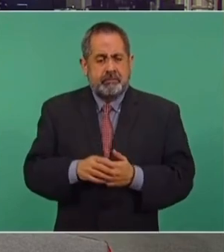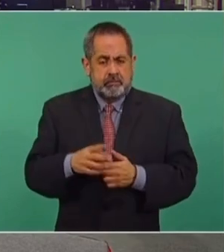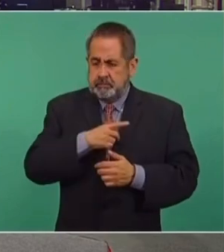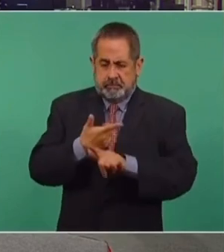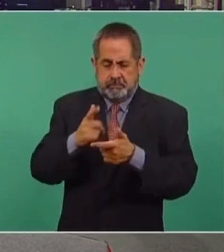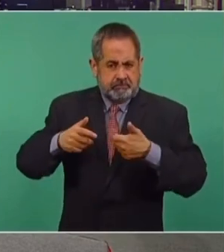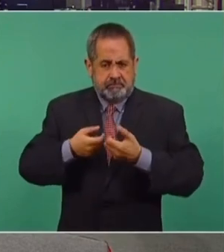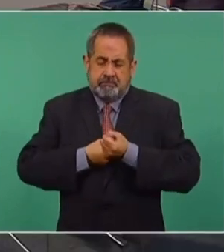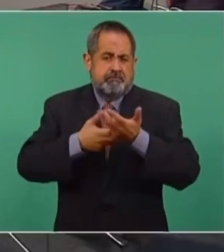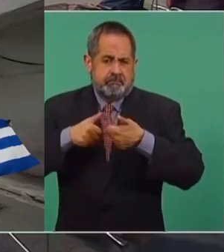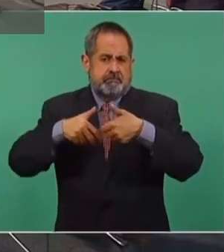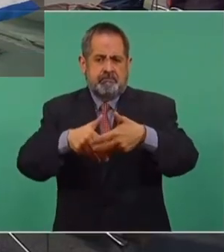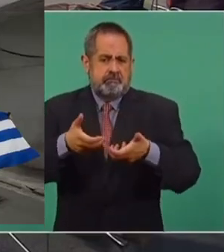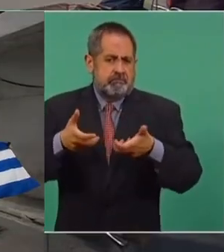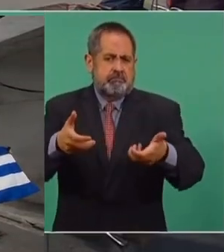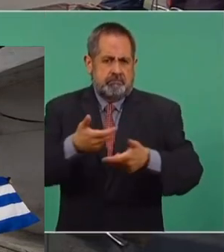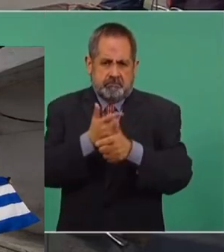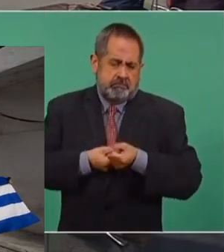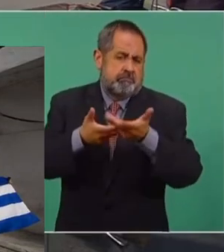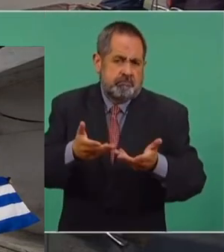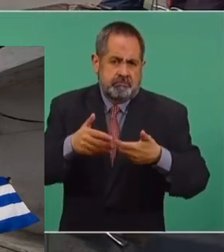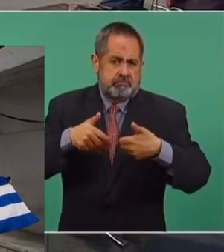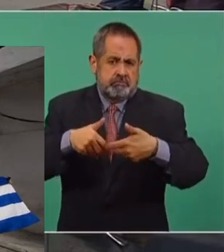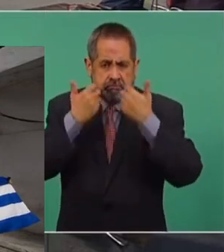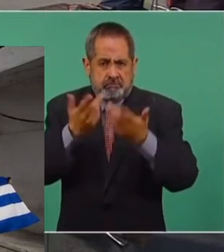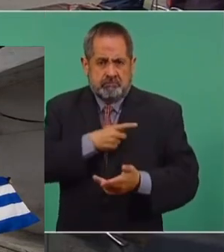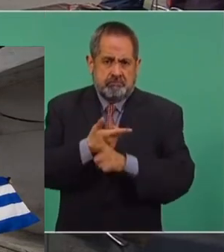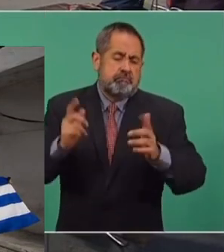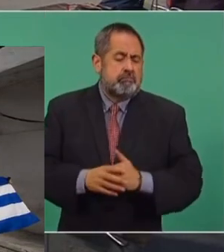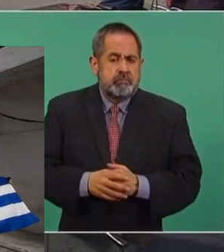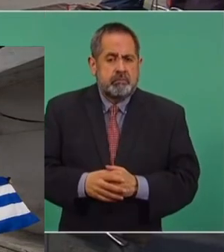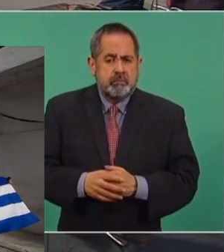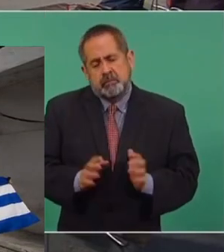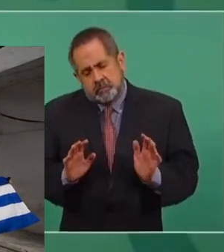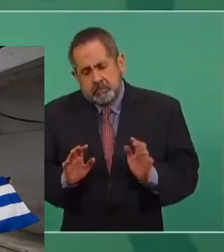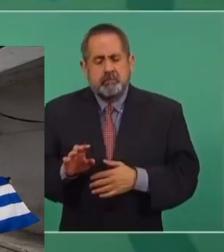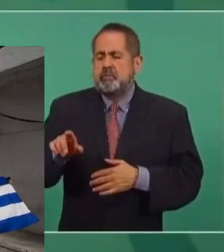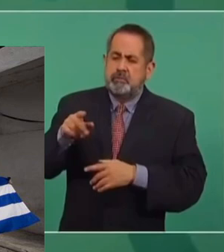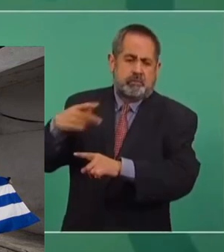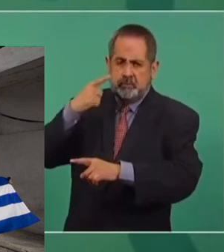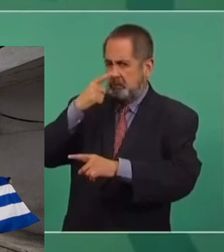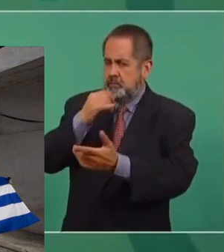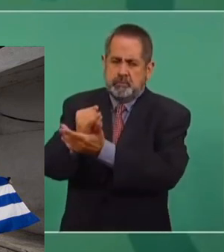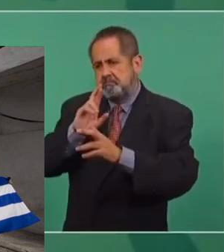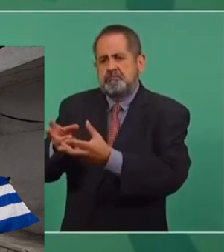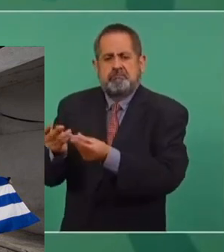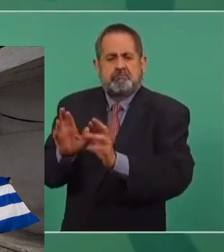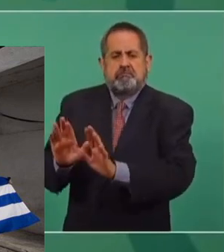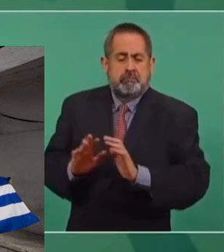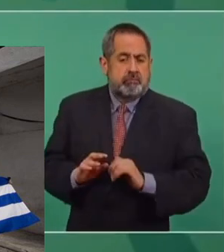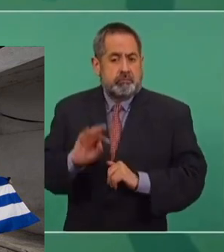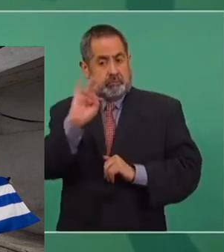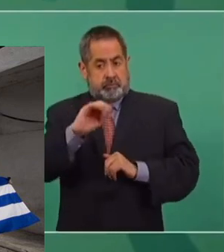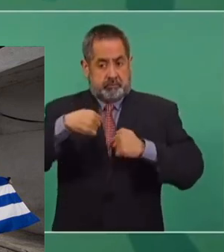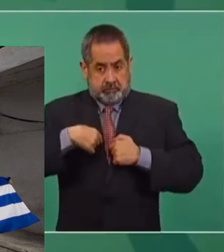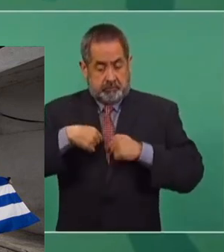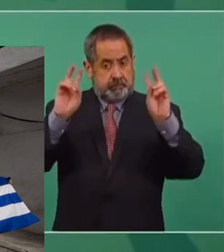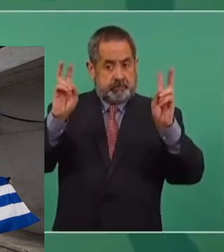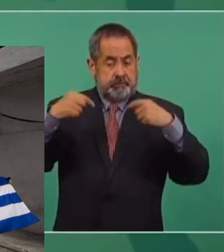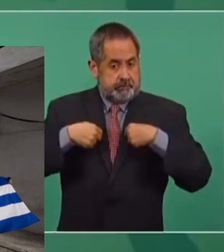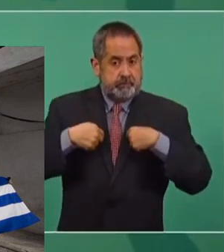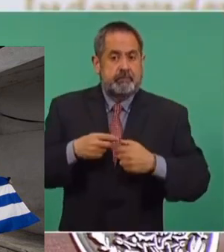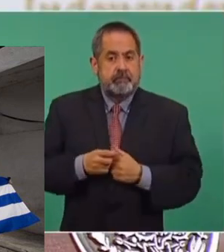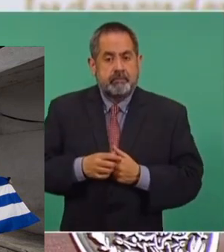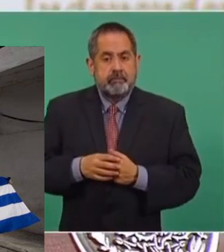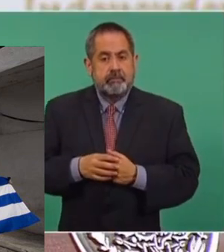tener la libertad de manifestarse pacíficamente en la calle, quisiera. Eso es un asunto de ellos allá, que ellos lo resuelvan. Y si yo trato este tema